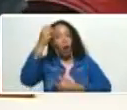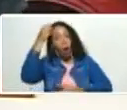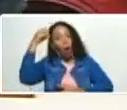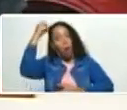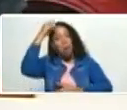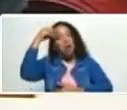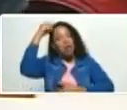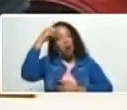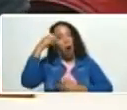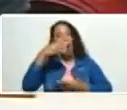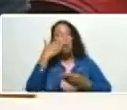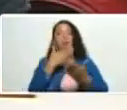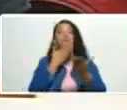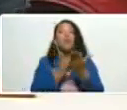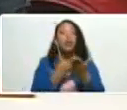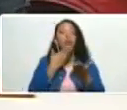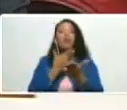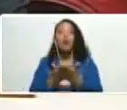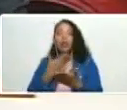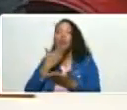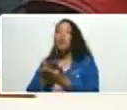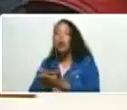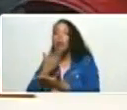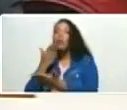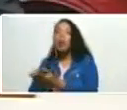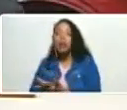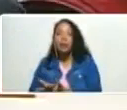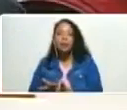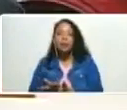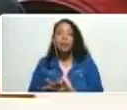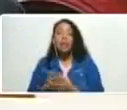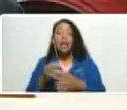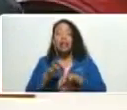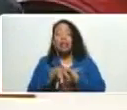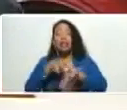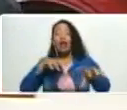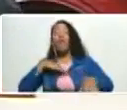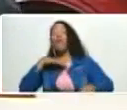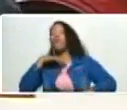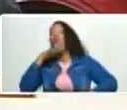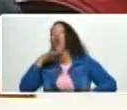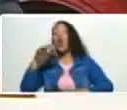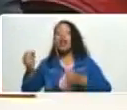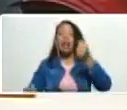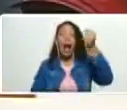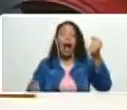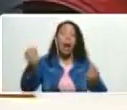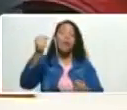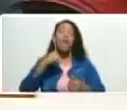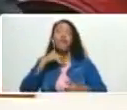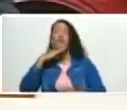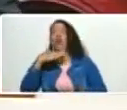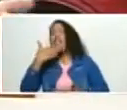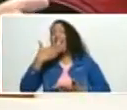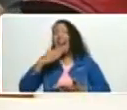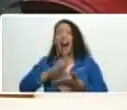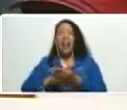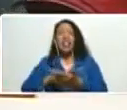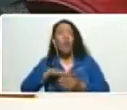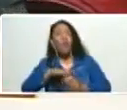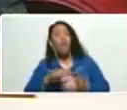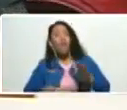cartas y propuestas la gran mayoría llegaron por el buzón constituyente en el camión eso quedó